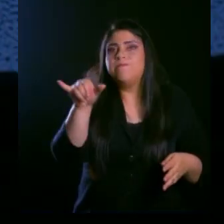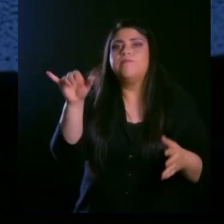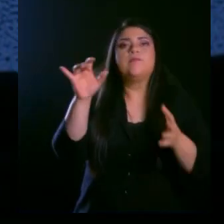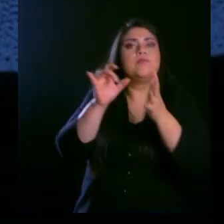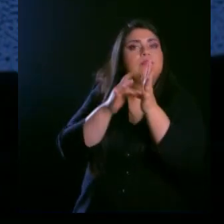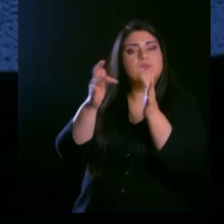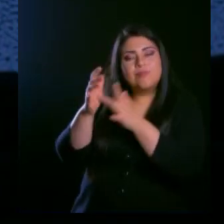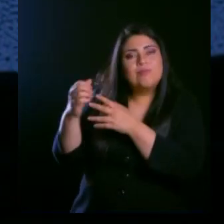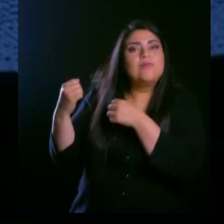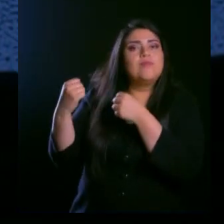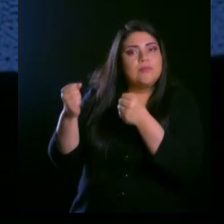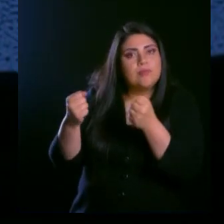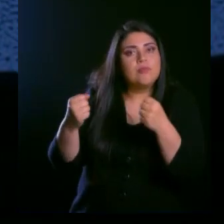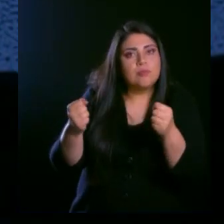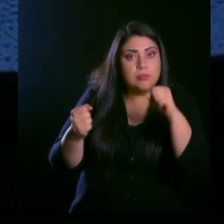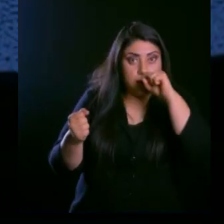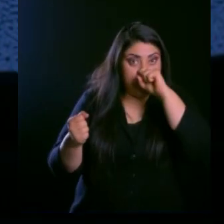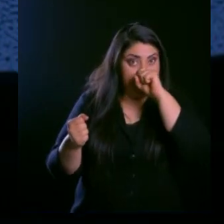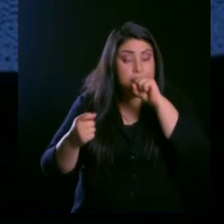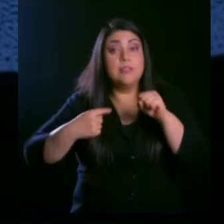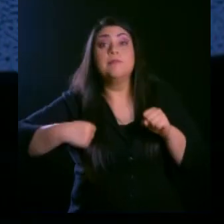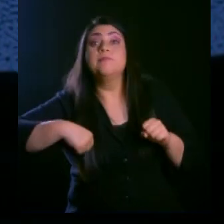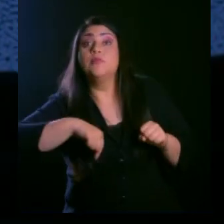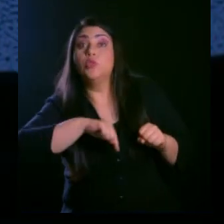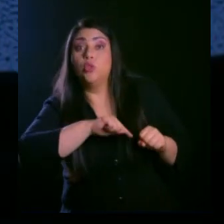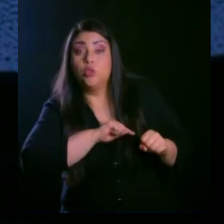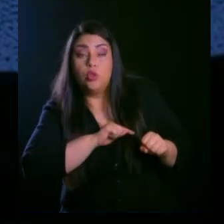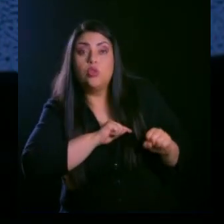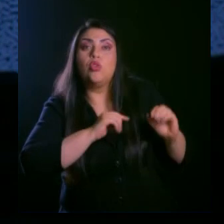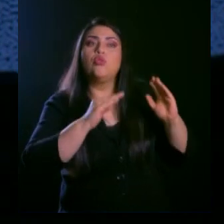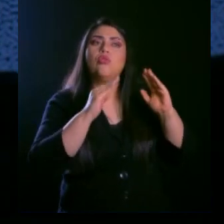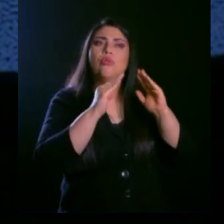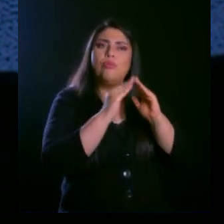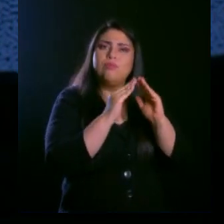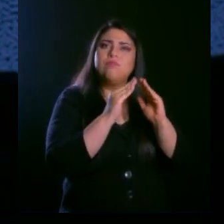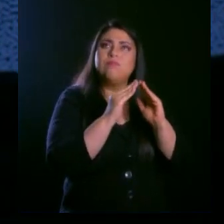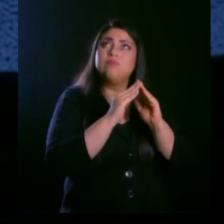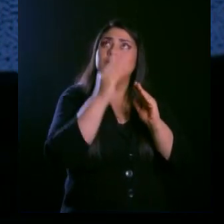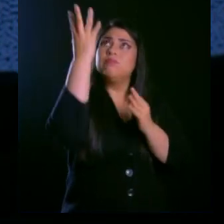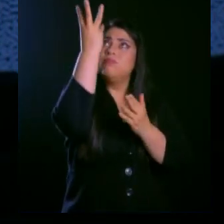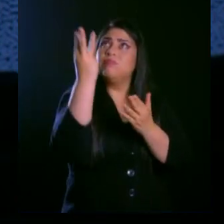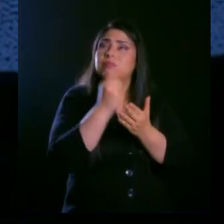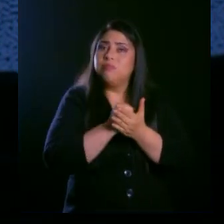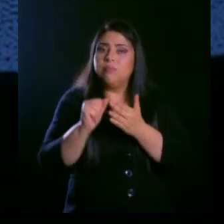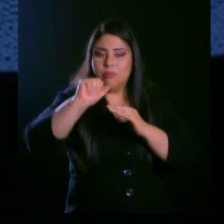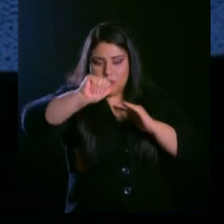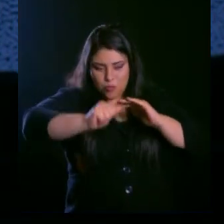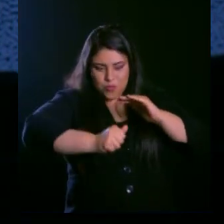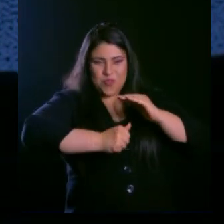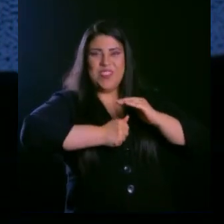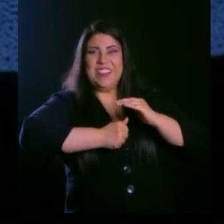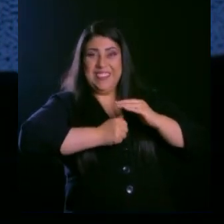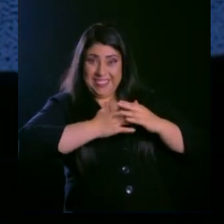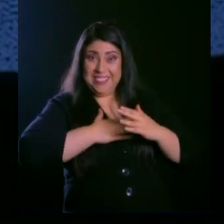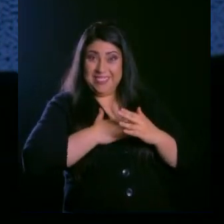sí, pero ¿será que tenemos el carácter para que el Espíritu Santo en nosotros pueda generar sus frutos?